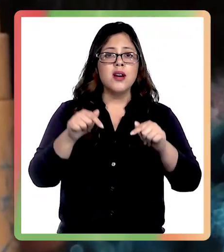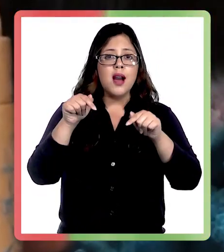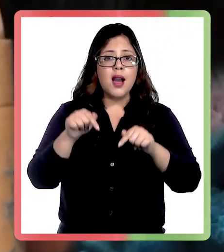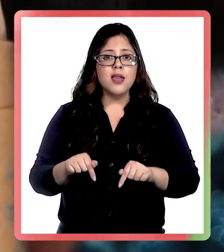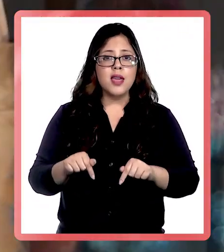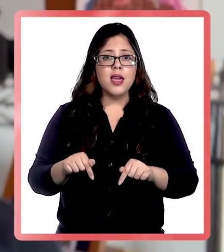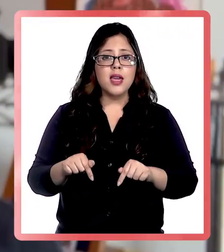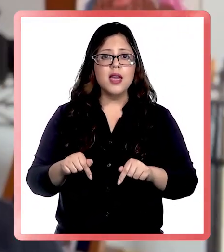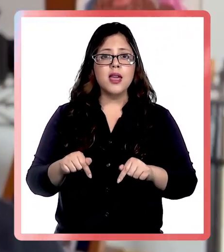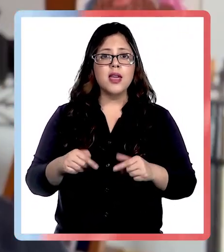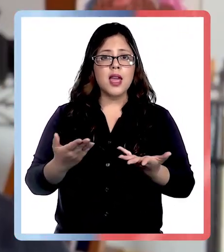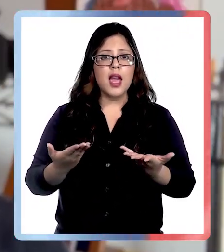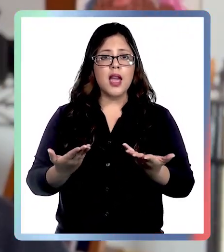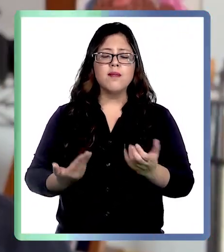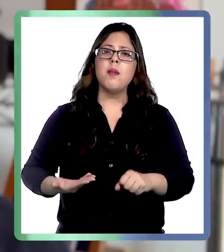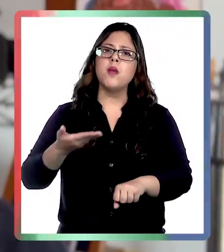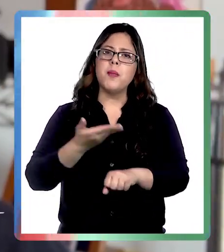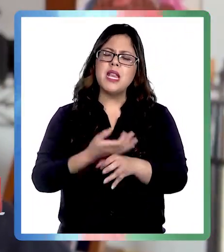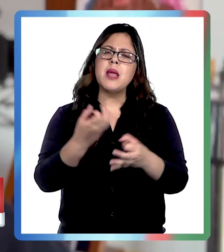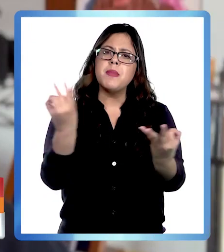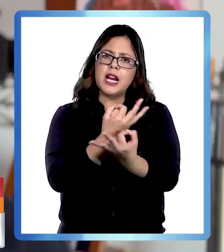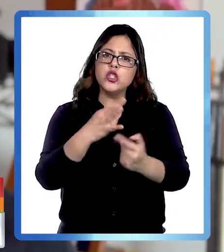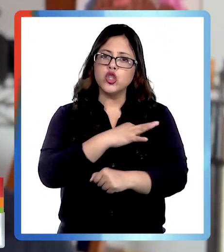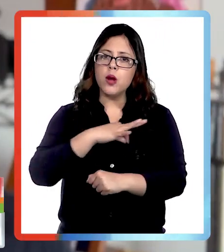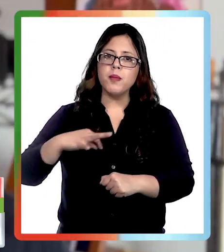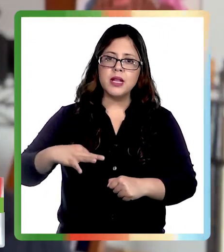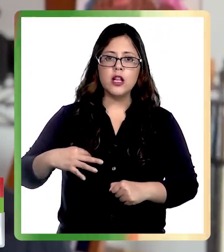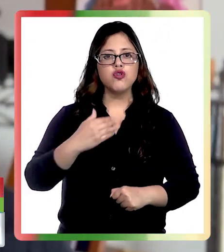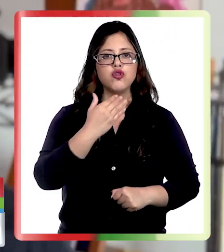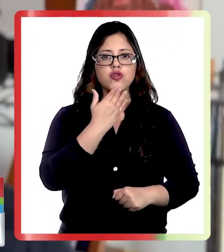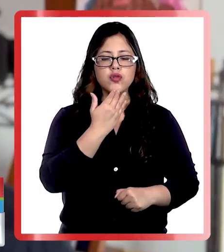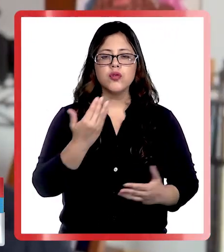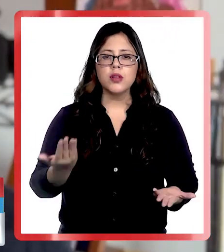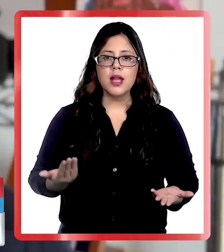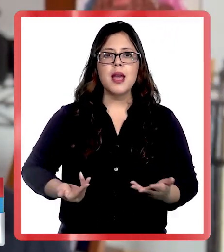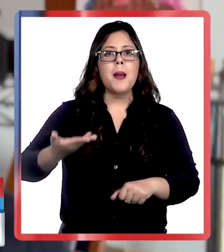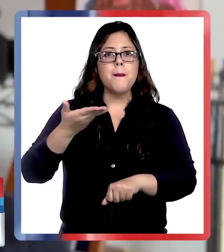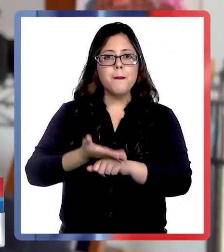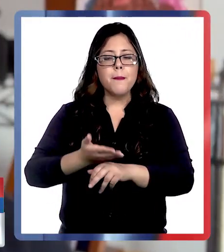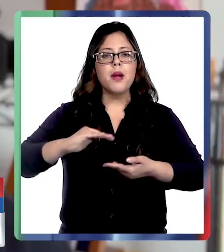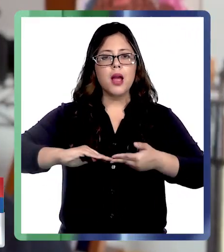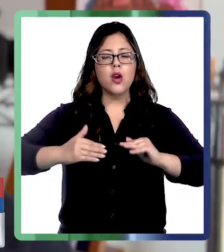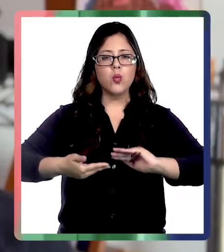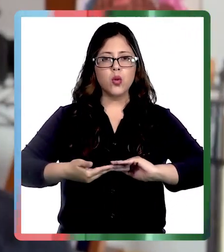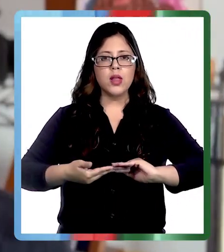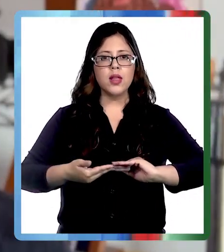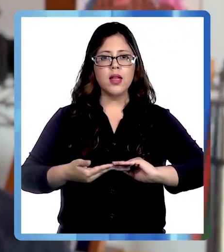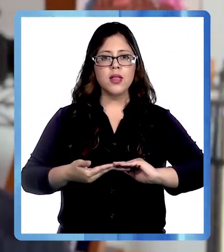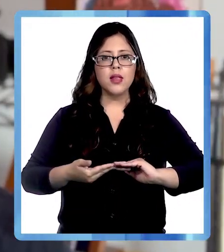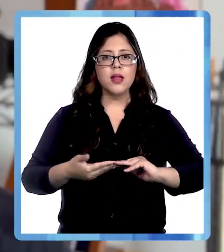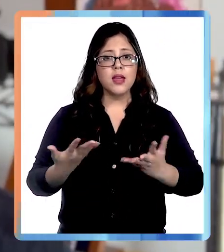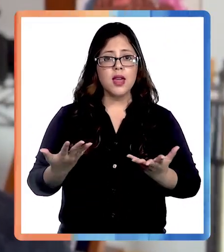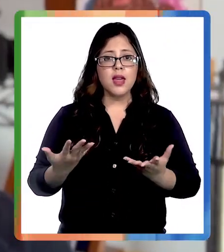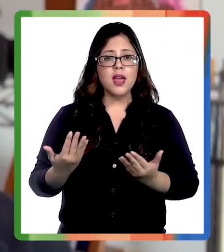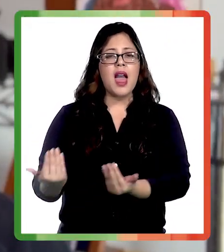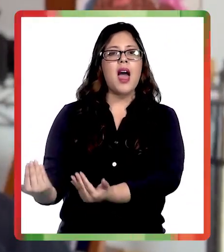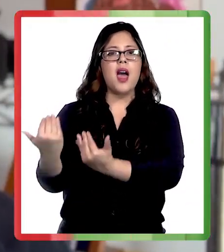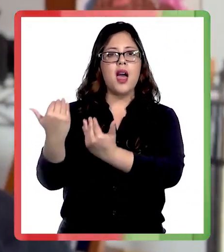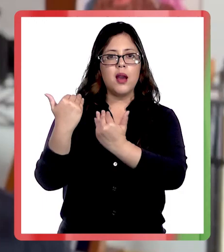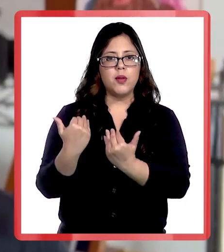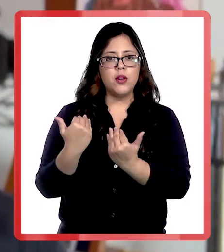a oficiar al Ministerio para pedir explicaciones al respecto, sino que también pedimos a la comunidad que nos pueda apoyar,